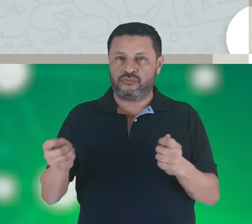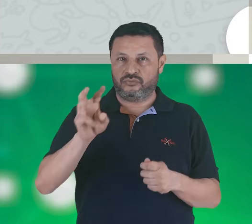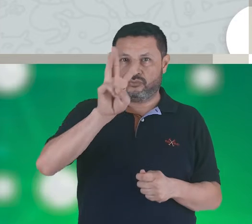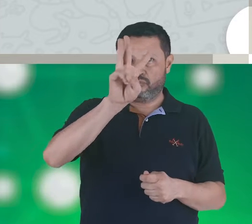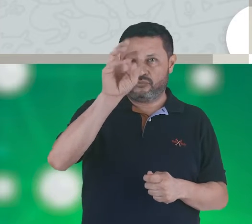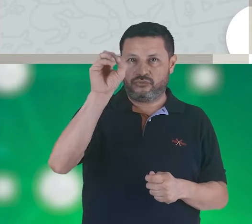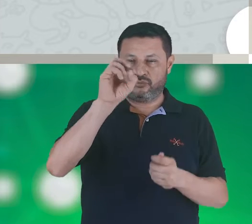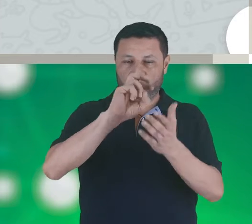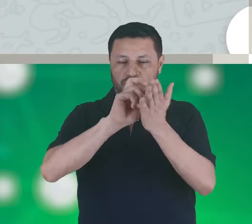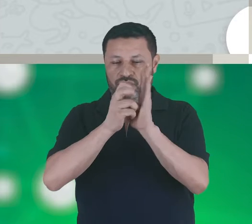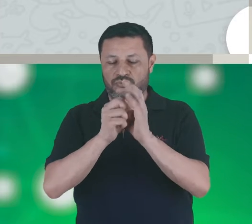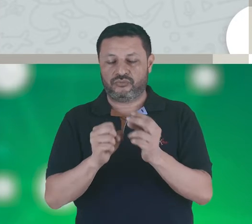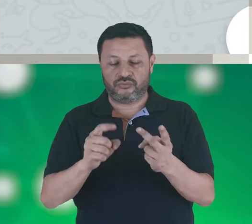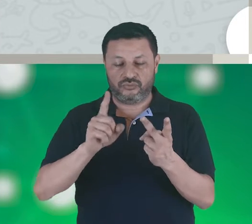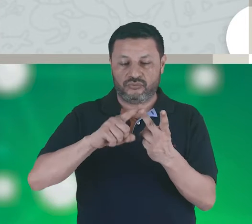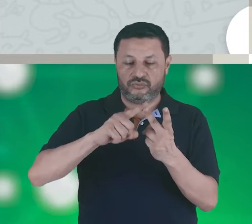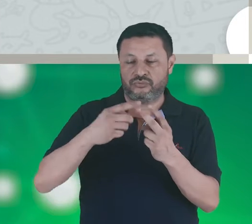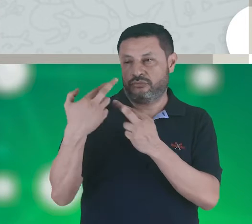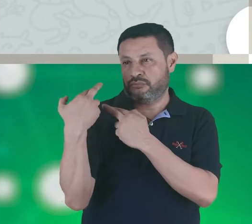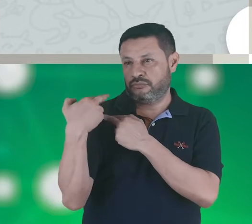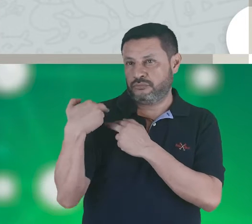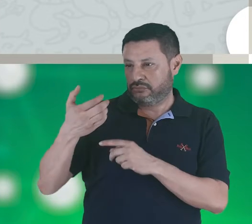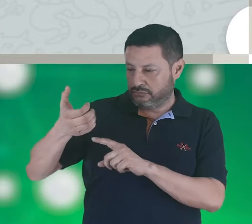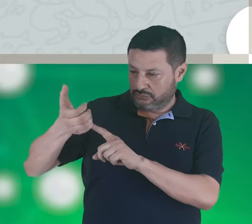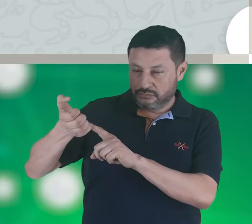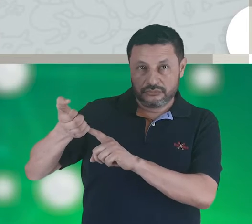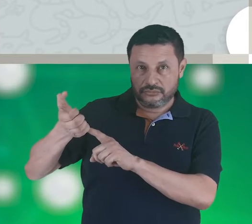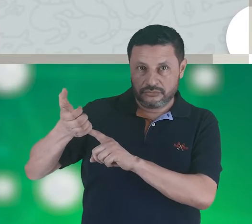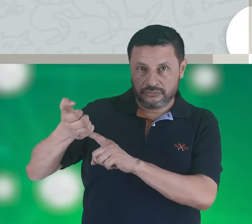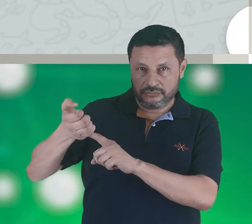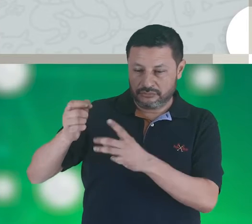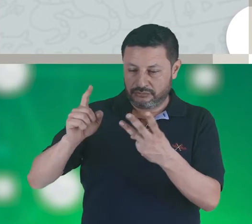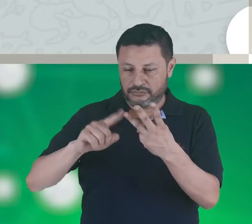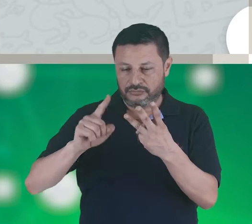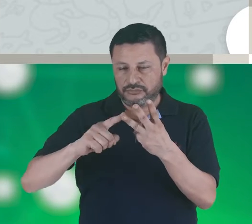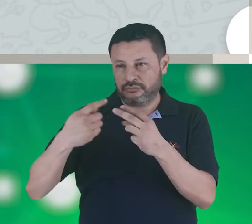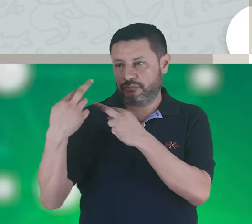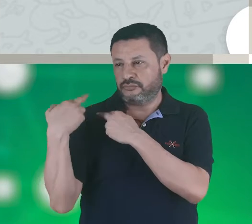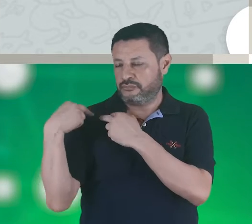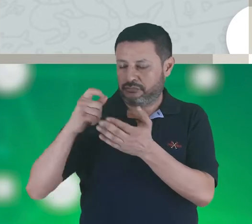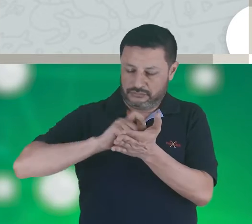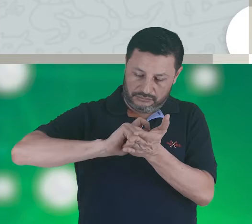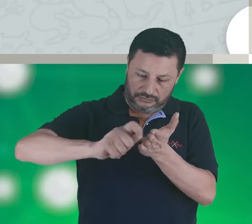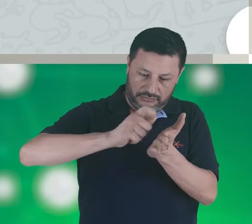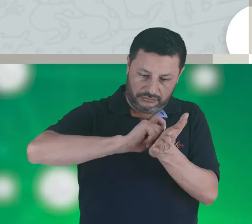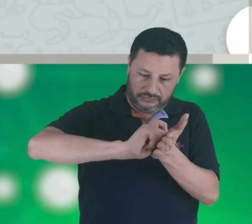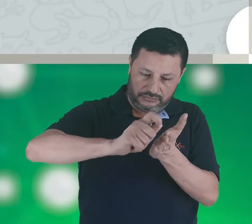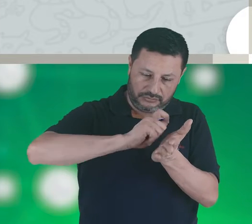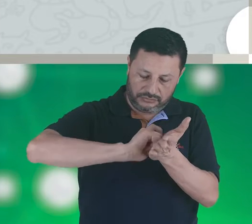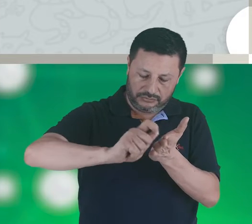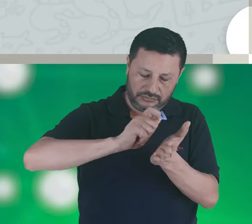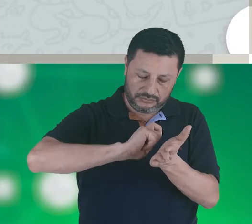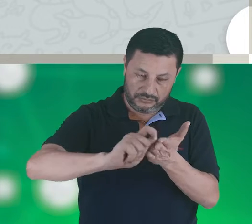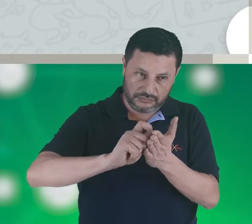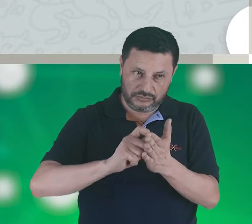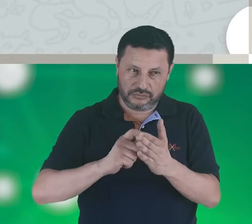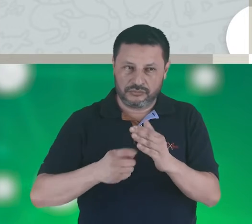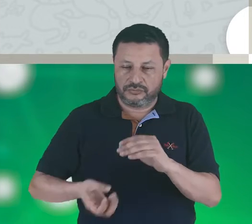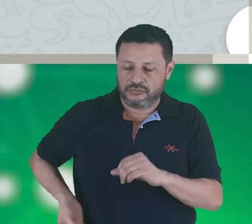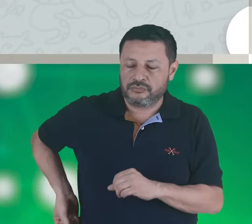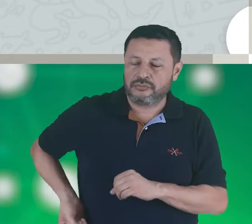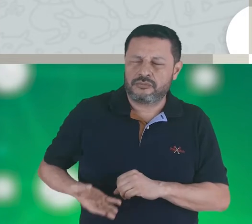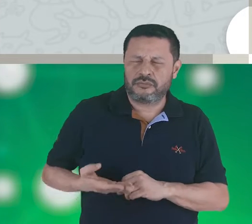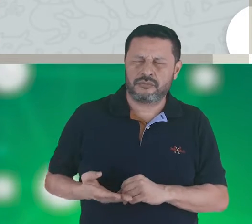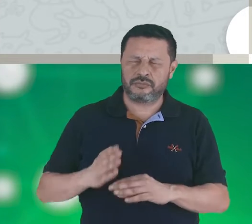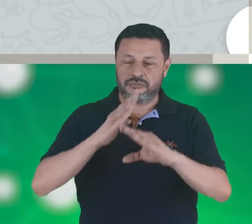los 30 segundos. Un cronometrista y un planillero, que se encargará de anotar los